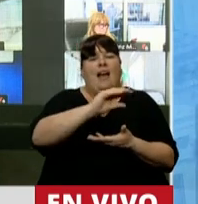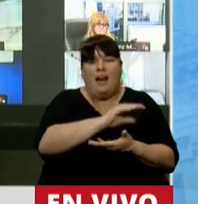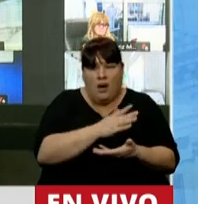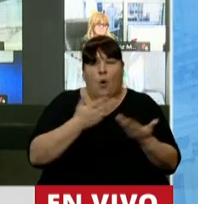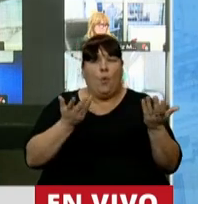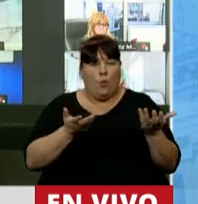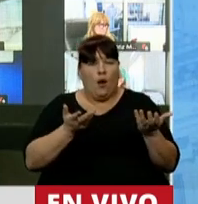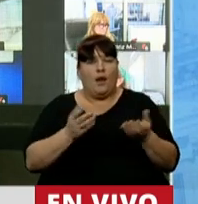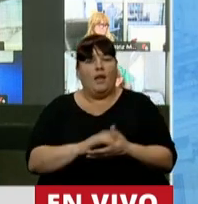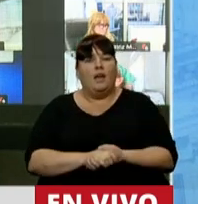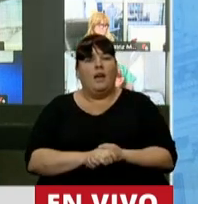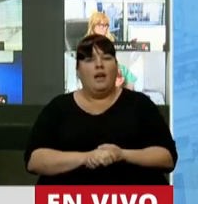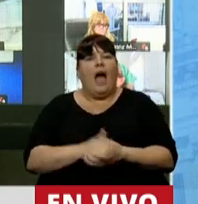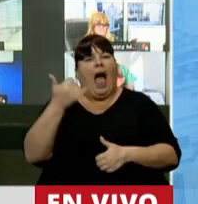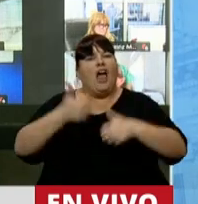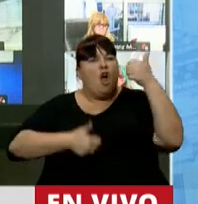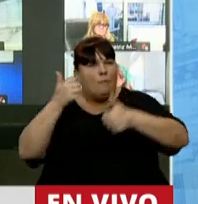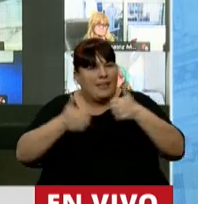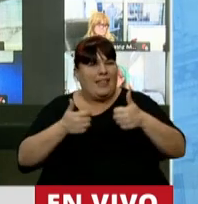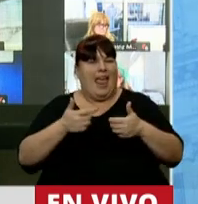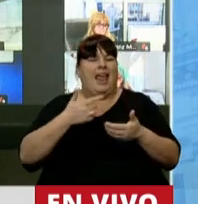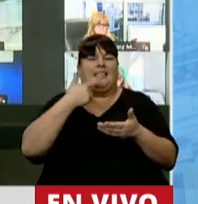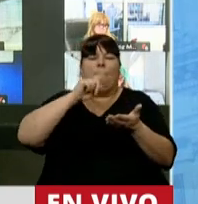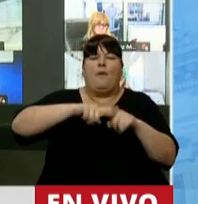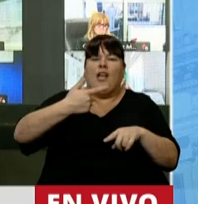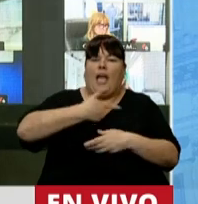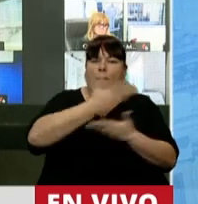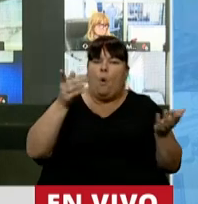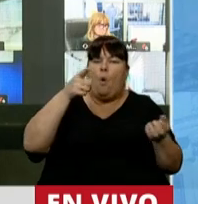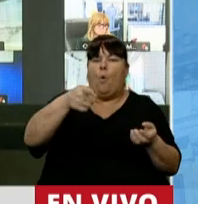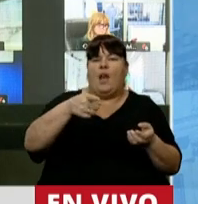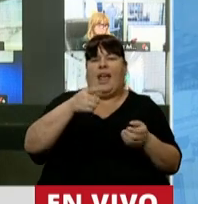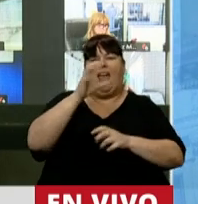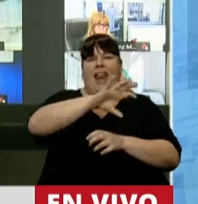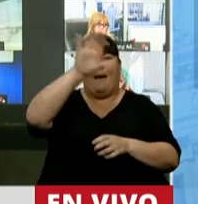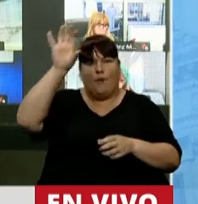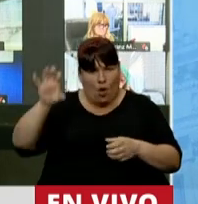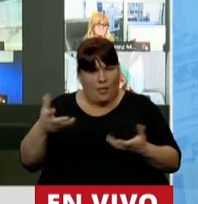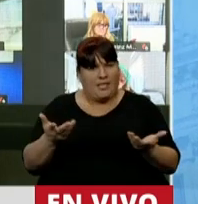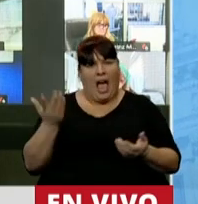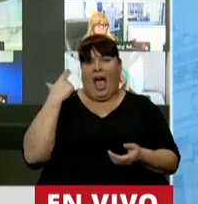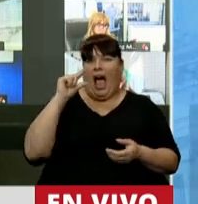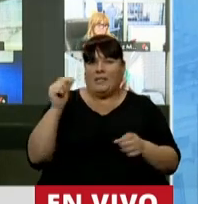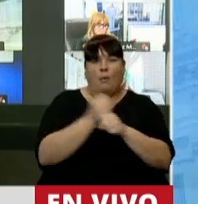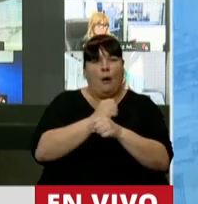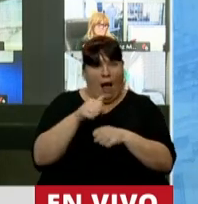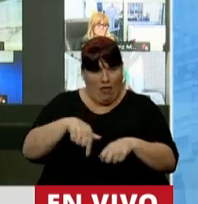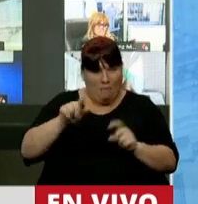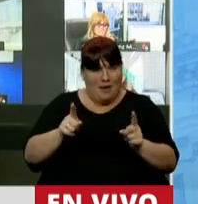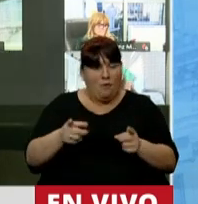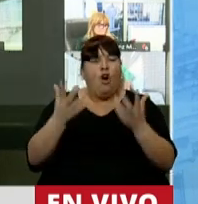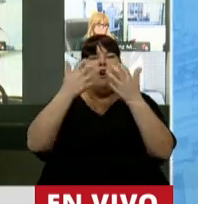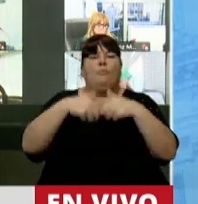entonces, tienen competencia de implementación en las políticas públicas de las provincias. Hace poquito sancionamos aquí